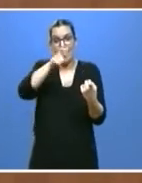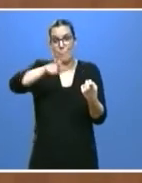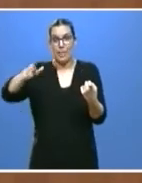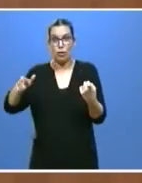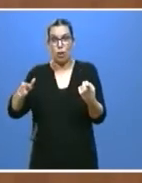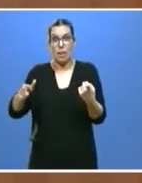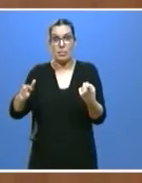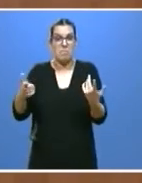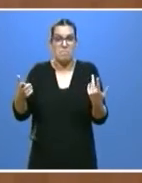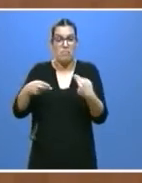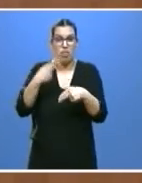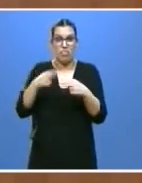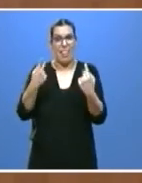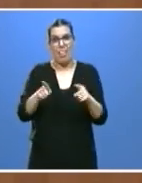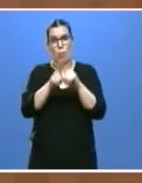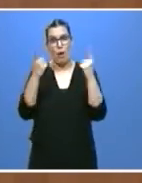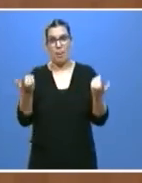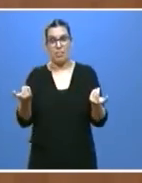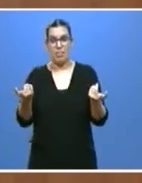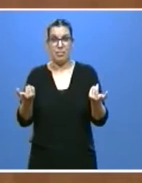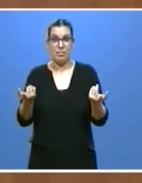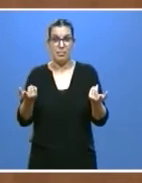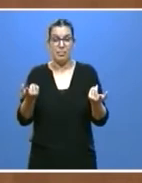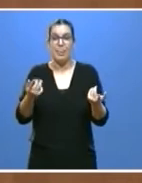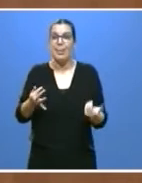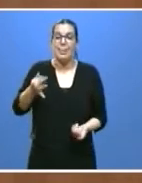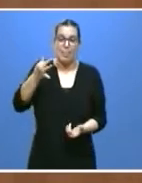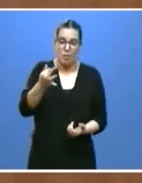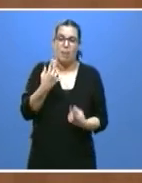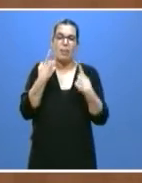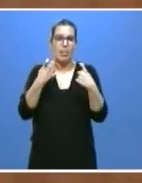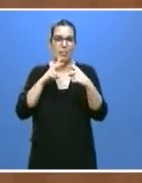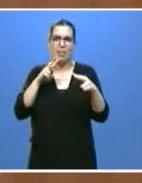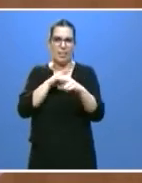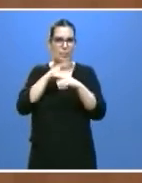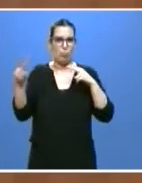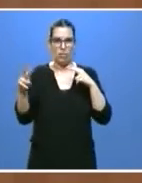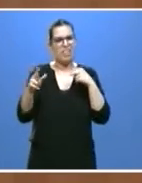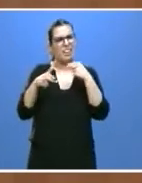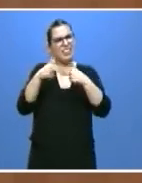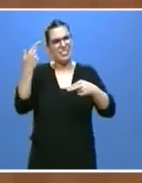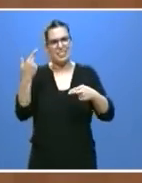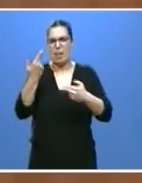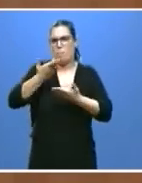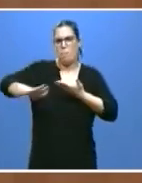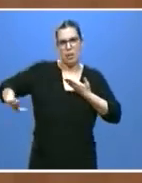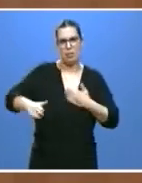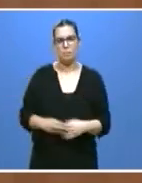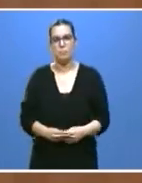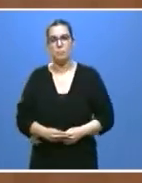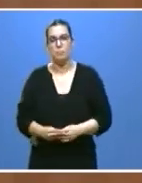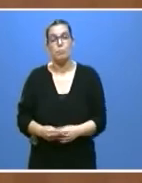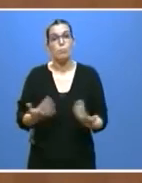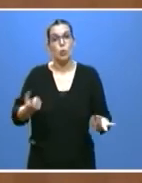ni conocen fronteras y sobre todo necesitan respuesta por encima de esas fronteras en esta línea